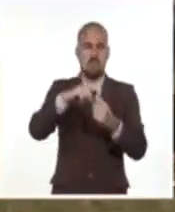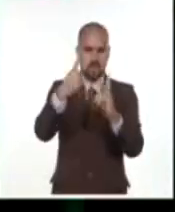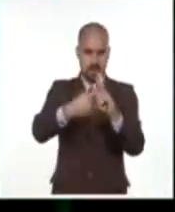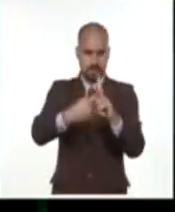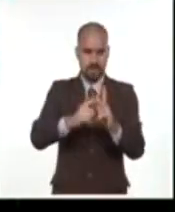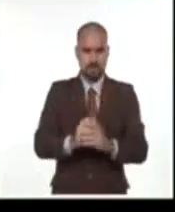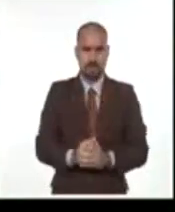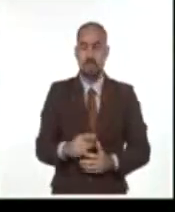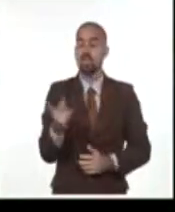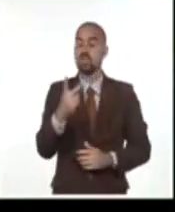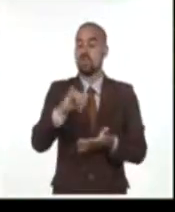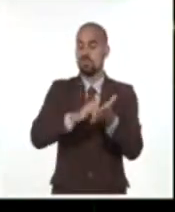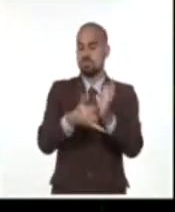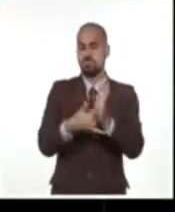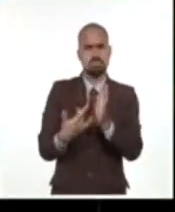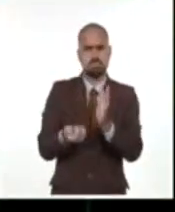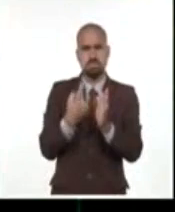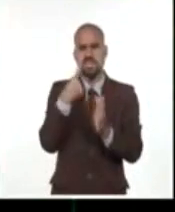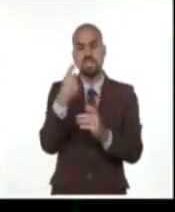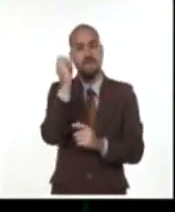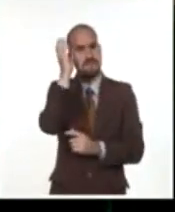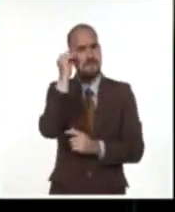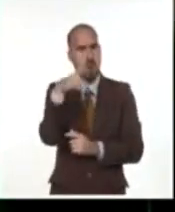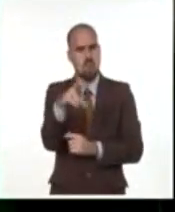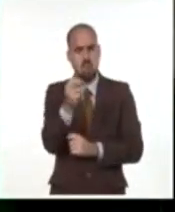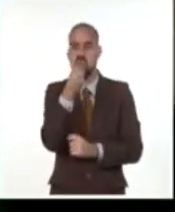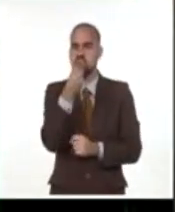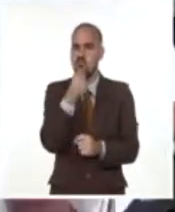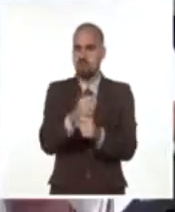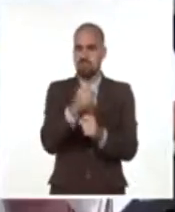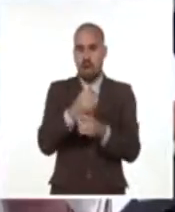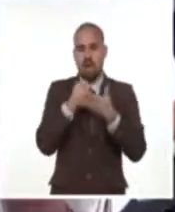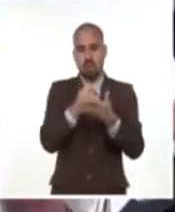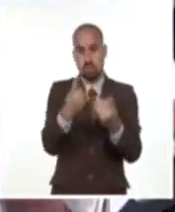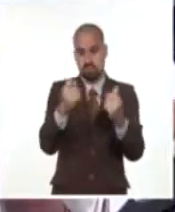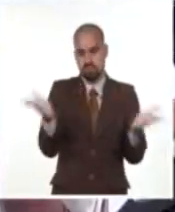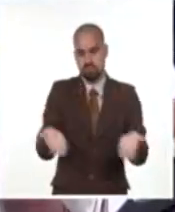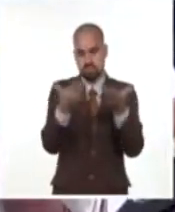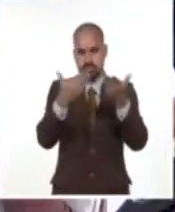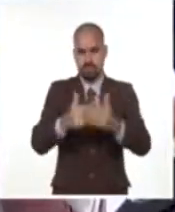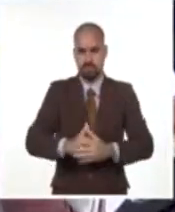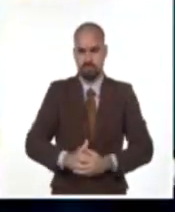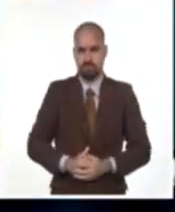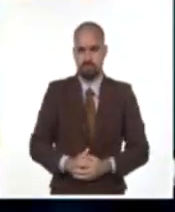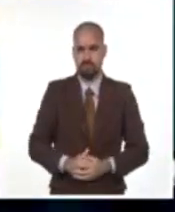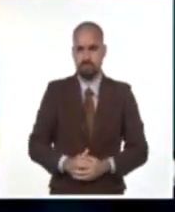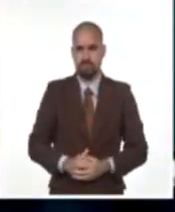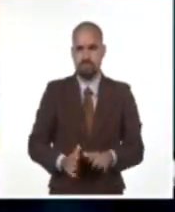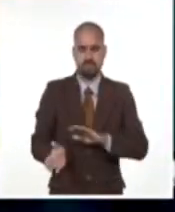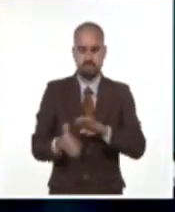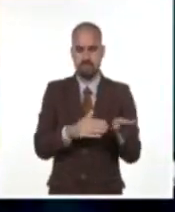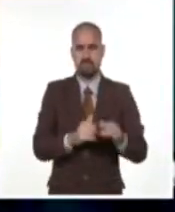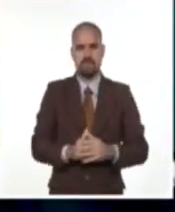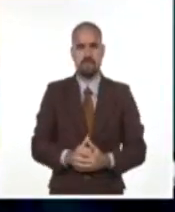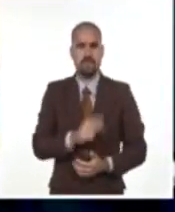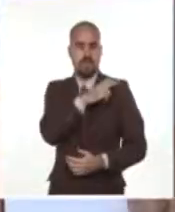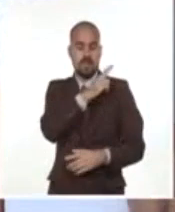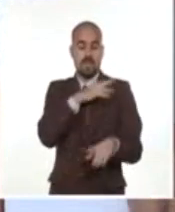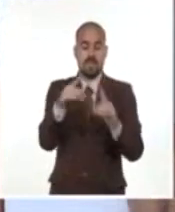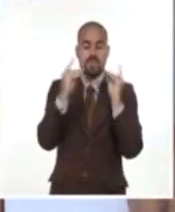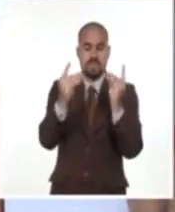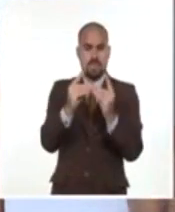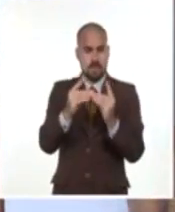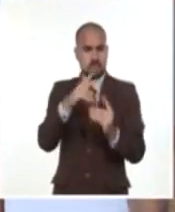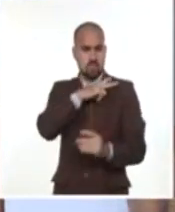proyectos, resaltó el uso de la innovación a favor de la economía. Mientras, el jefe del departamento de política de cuadros del Comité